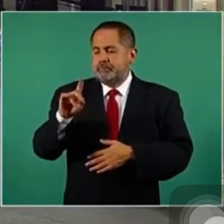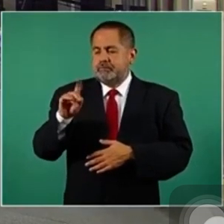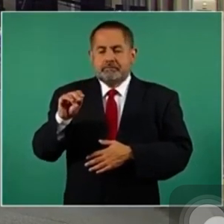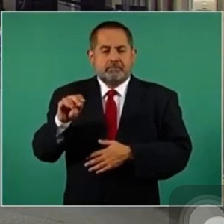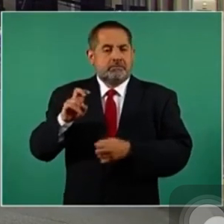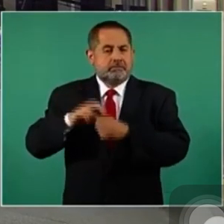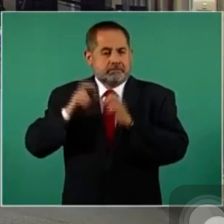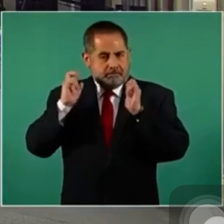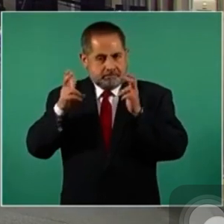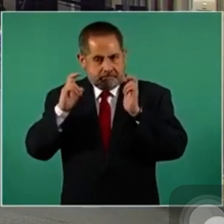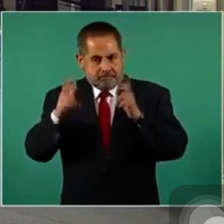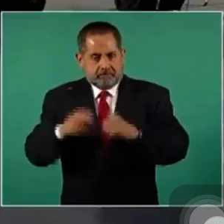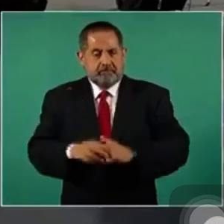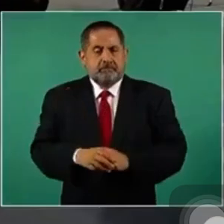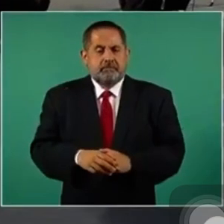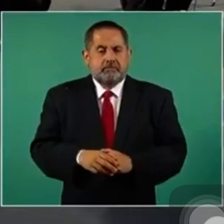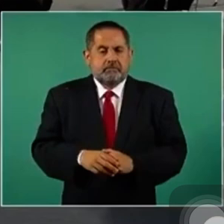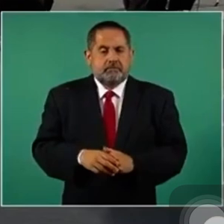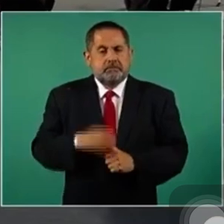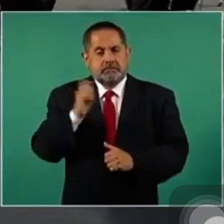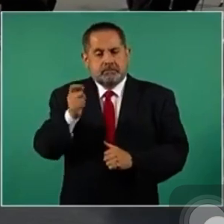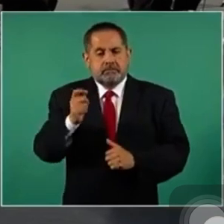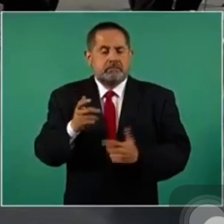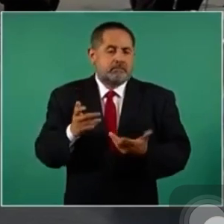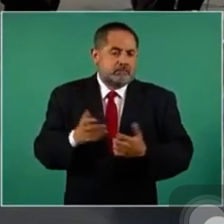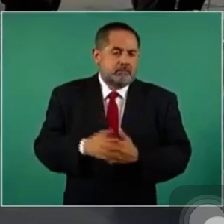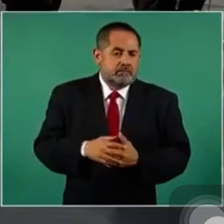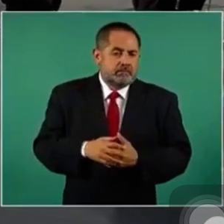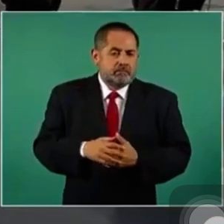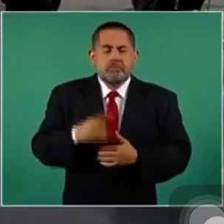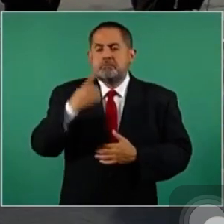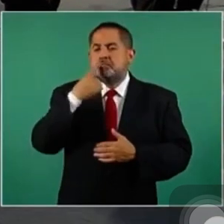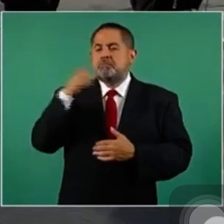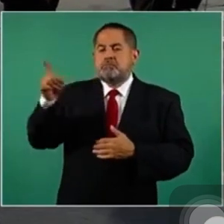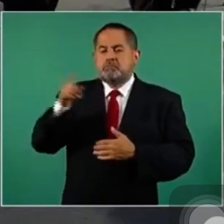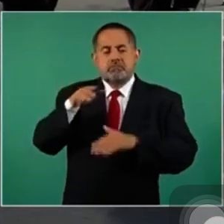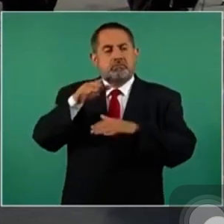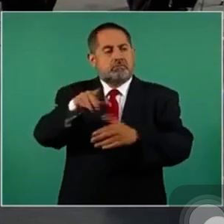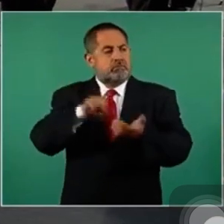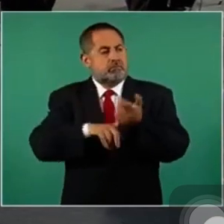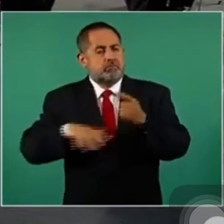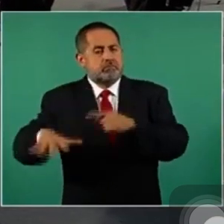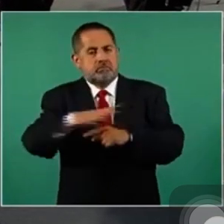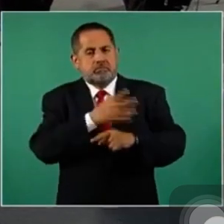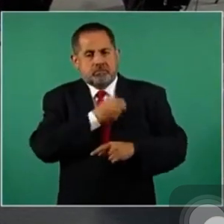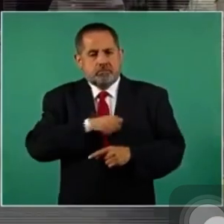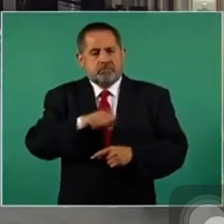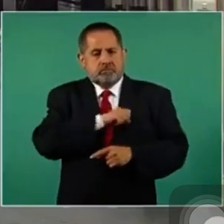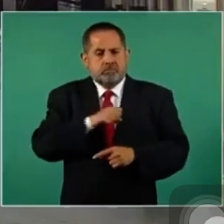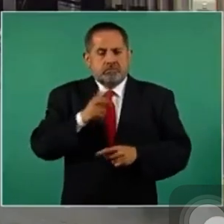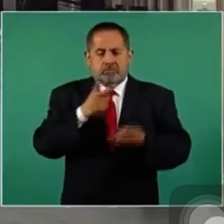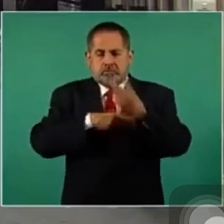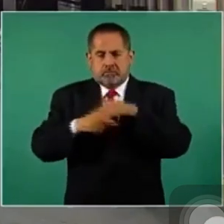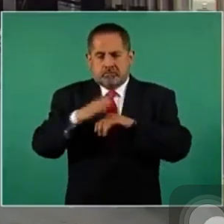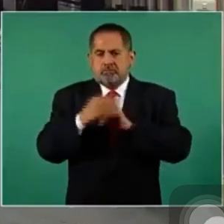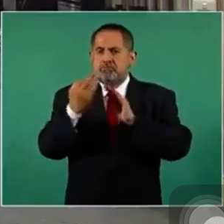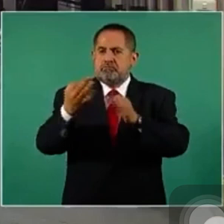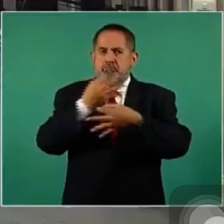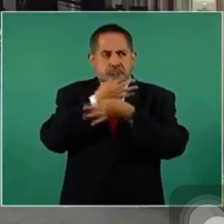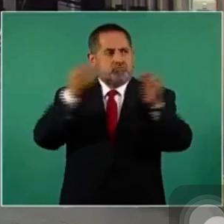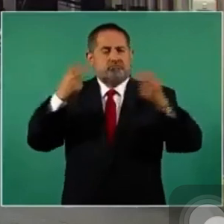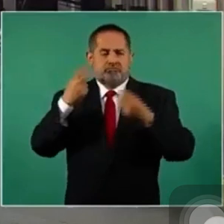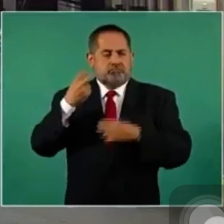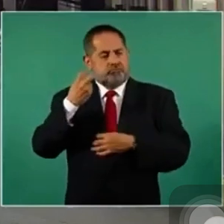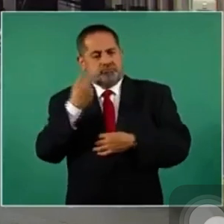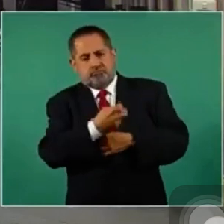Chepas, de Chepas. Más que nada, es una denuncia de salud pública que vengo prácticamente a denunciar aquí